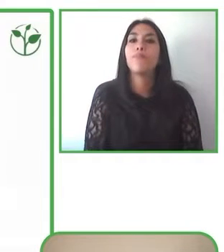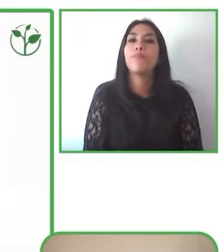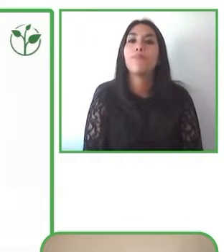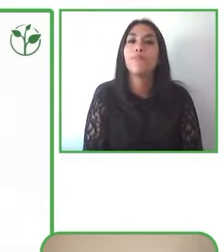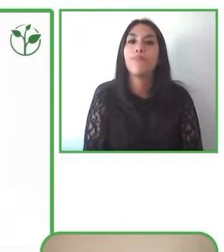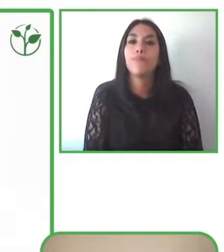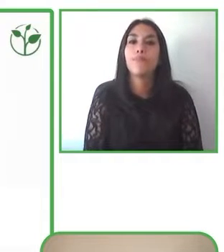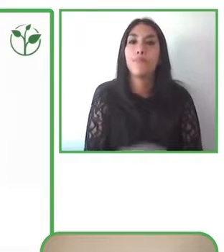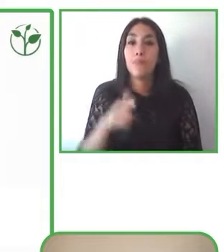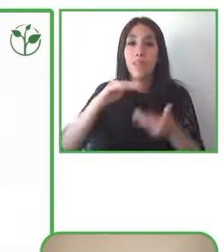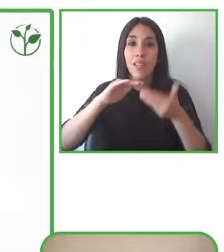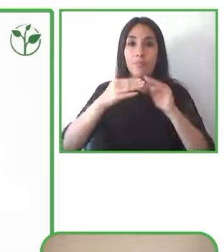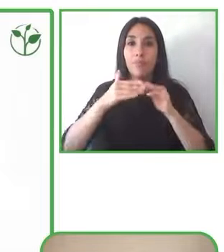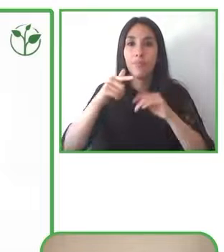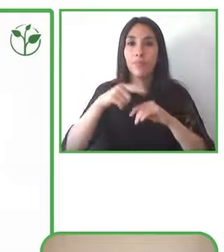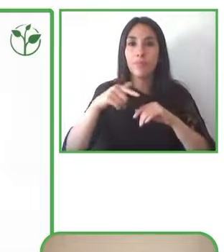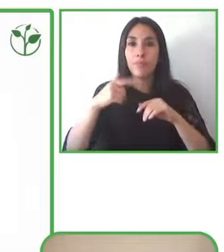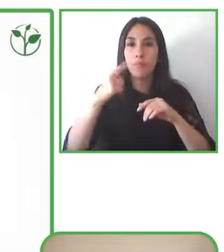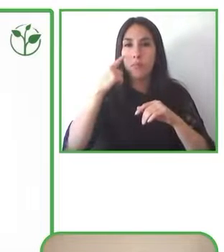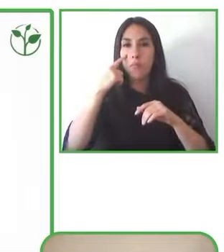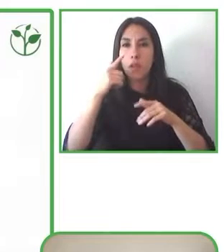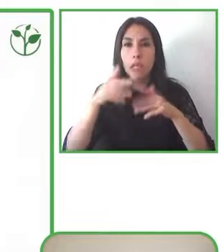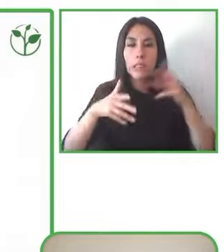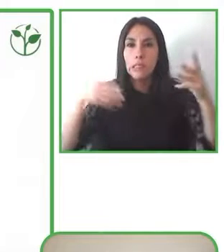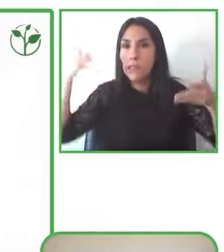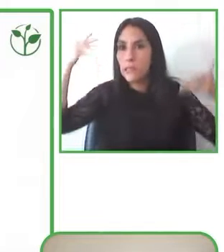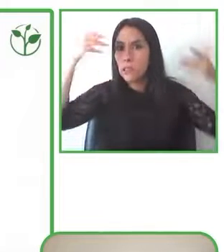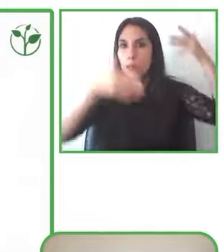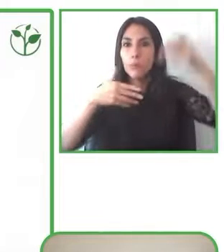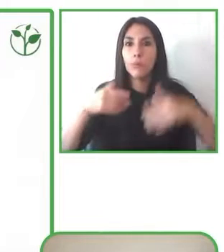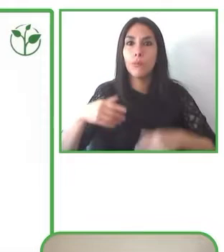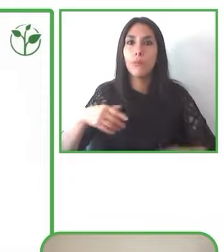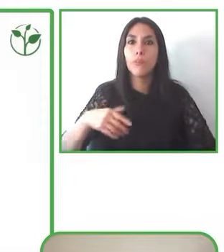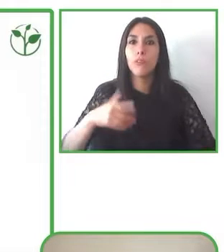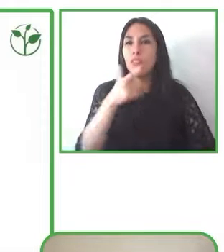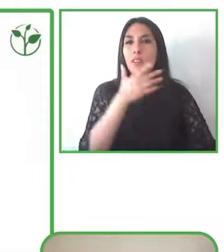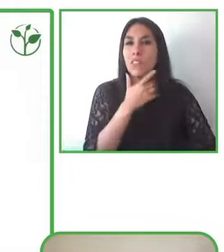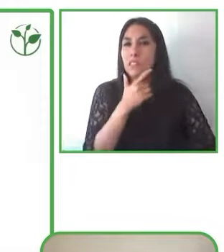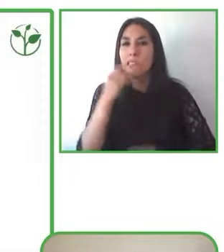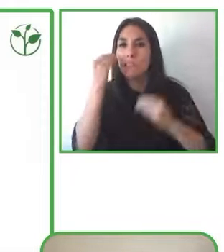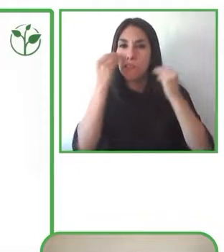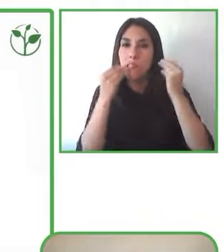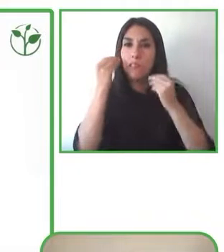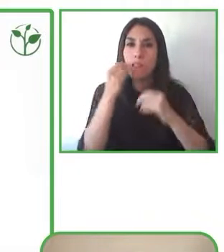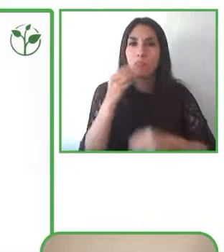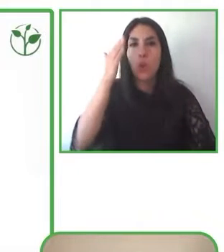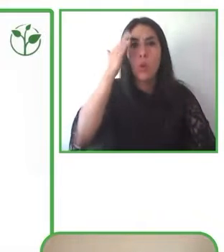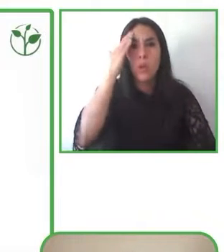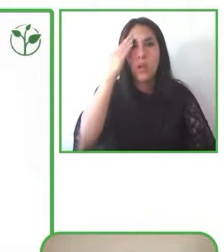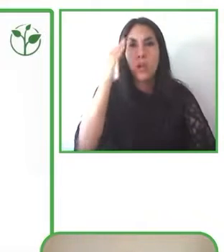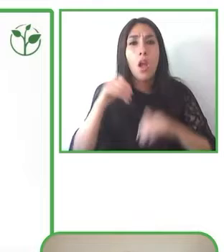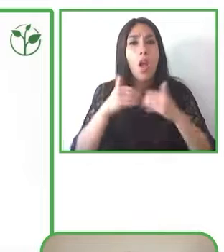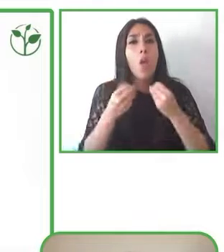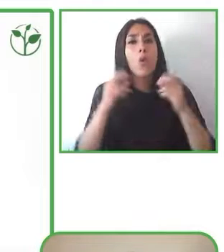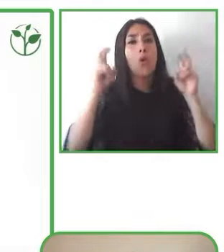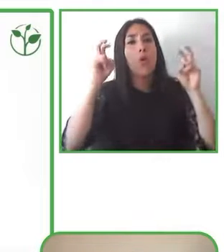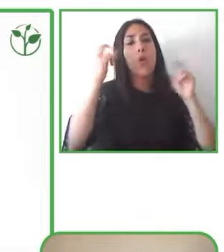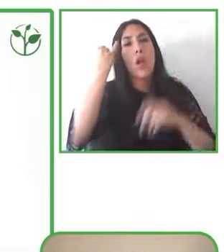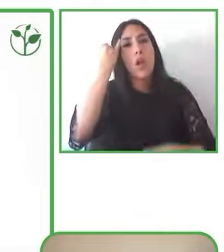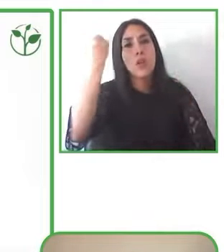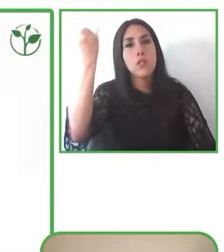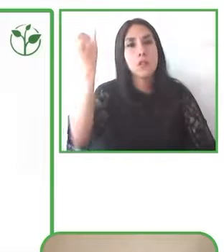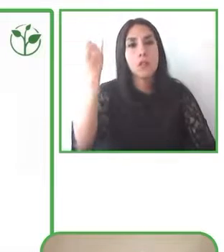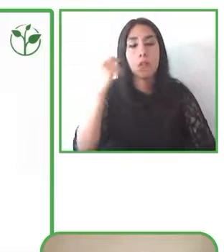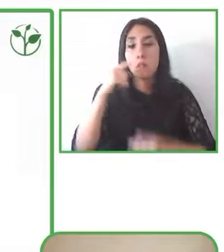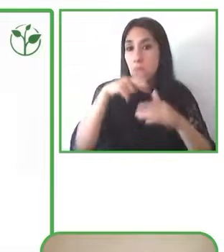ella quería saber un poco más de la parte teórica de la accesibilidad para saber qué es lo que podía reclamar y para saber qué es lo que